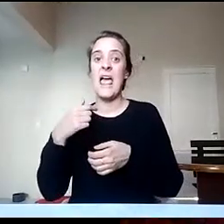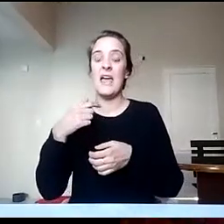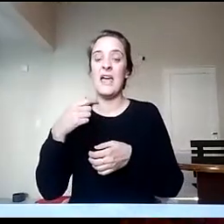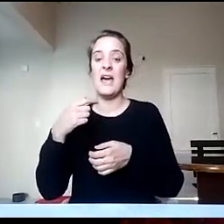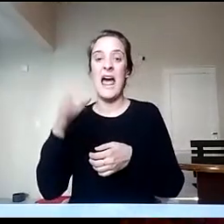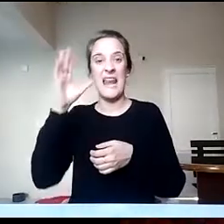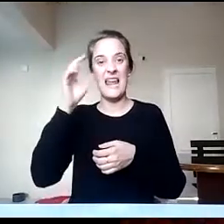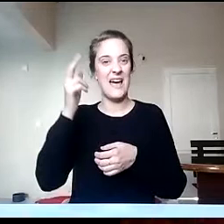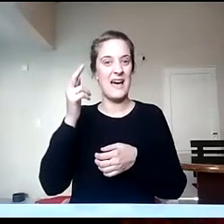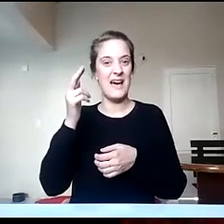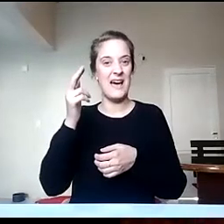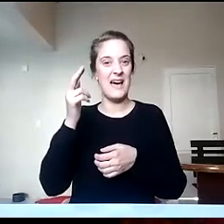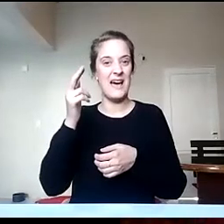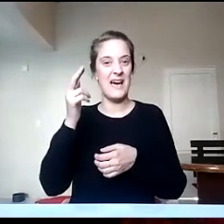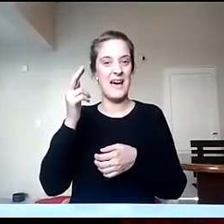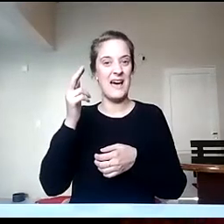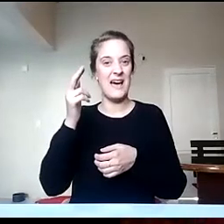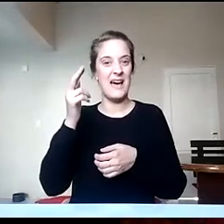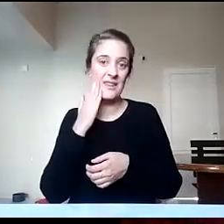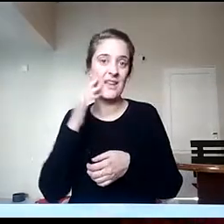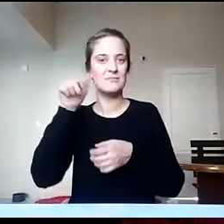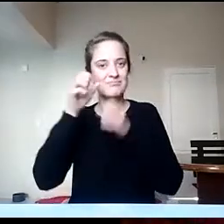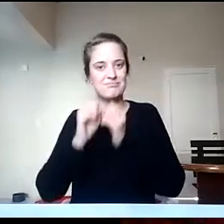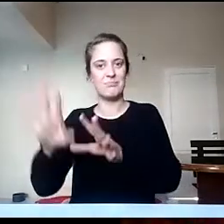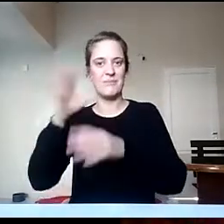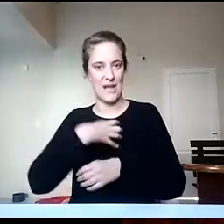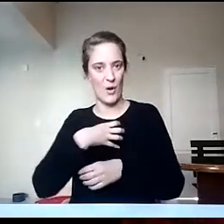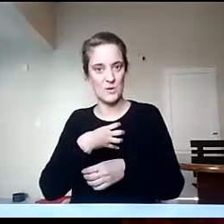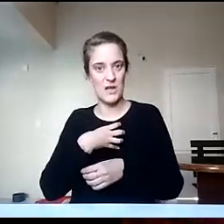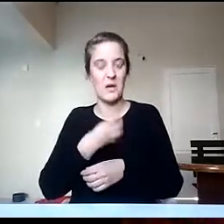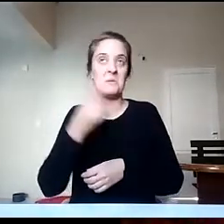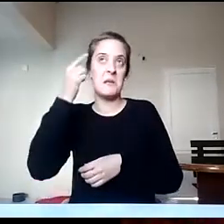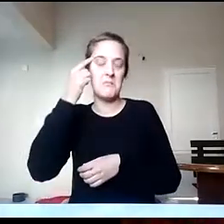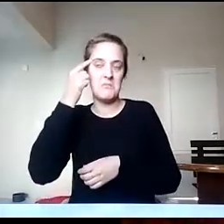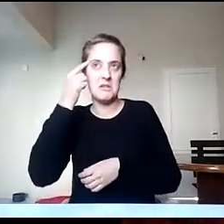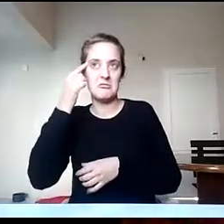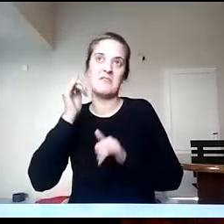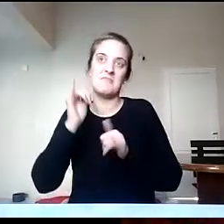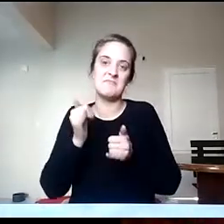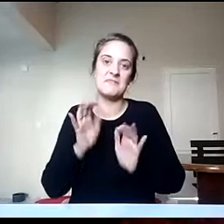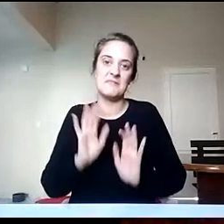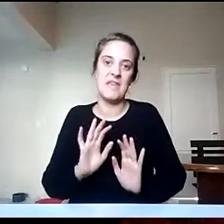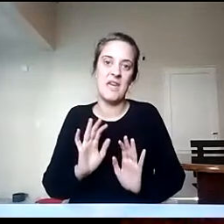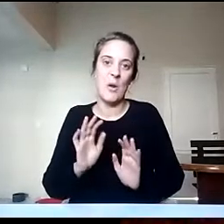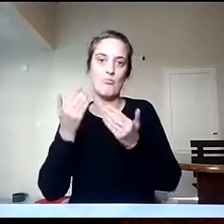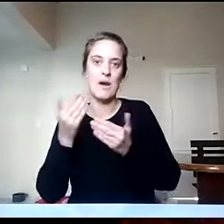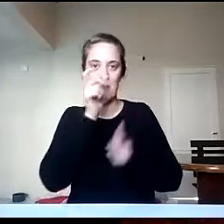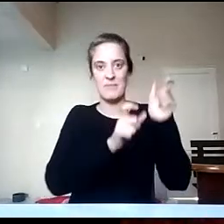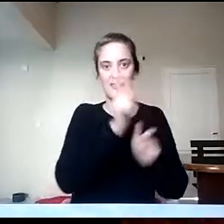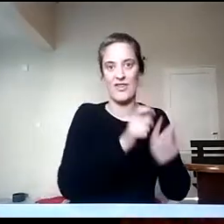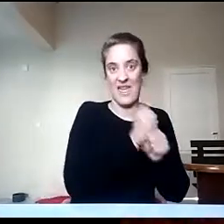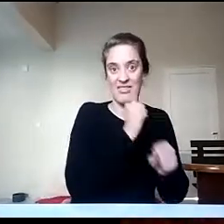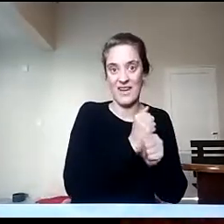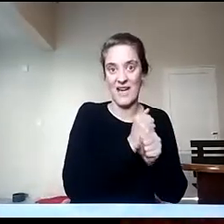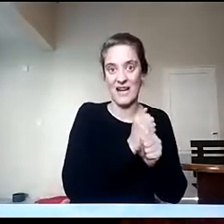horas. Por lo tanto, parece que, bueno, es una oportunidad, como decía recién, para aquellas personas que trabajan en la mañana